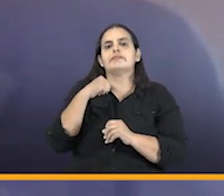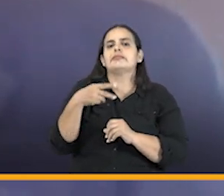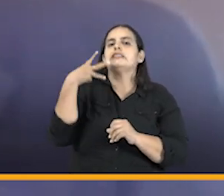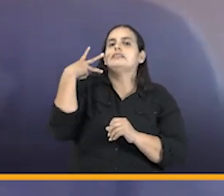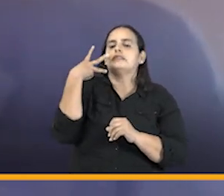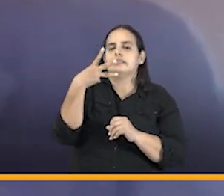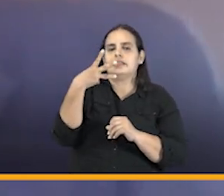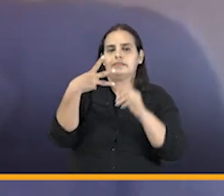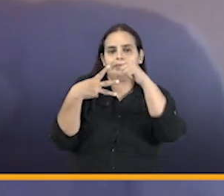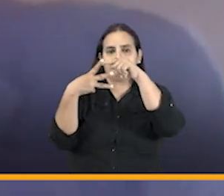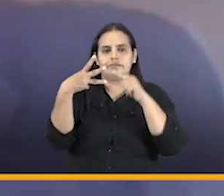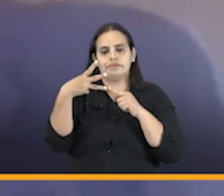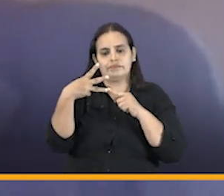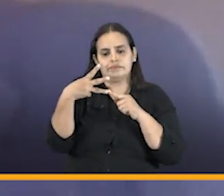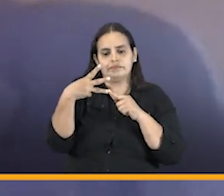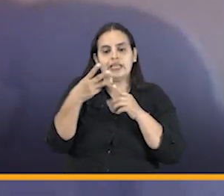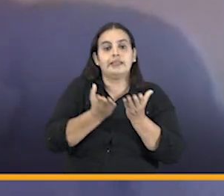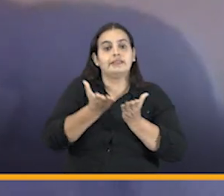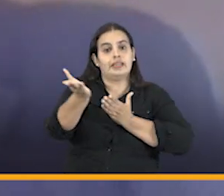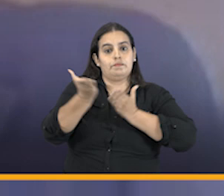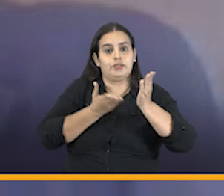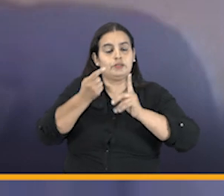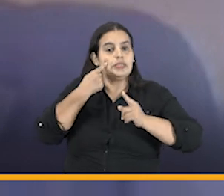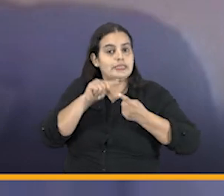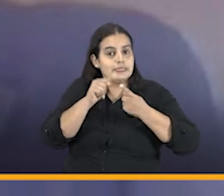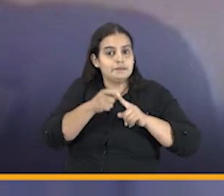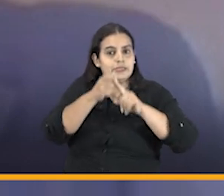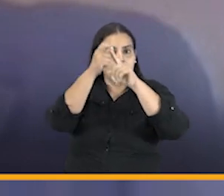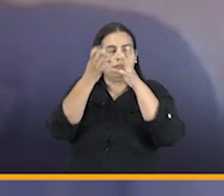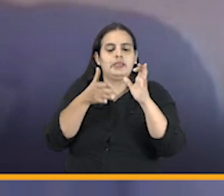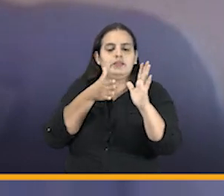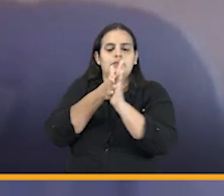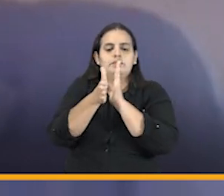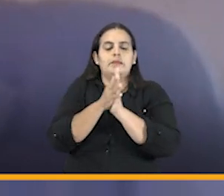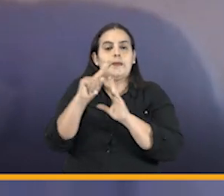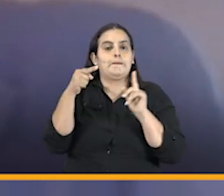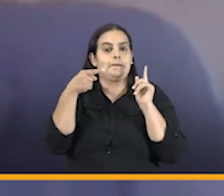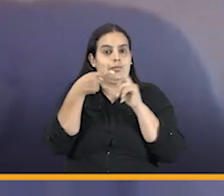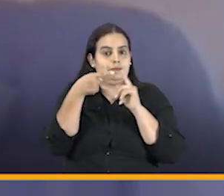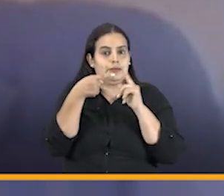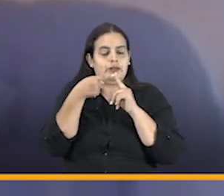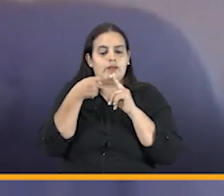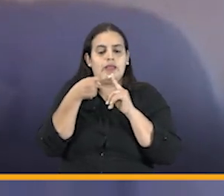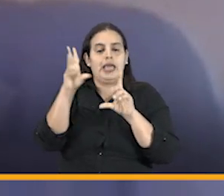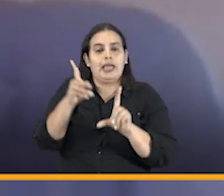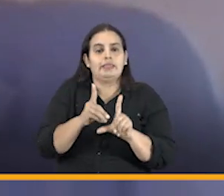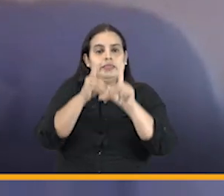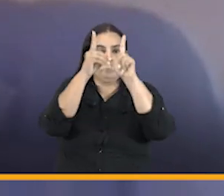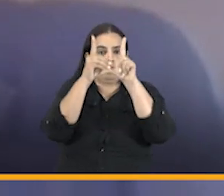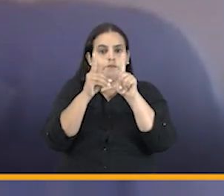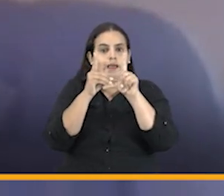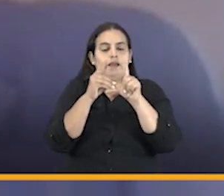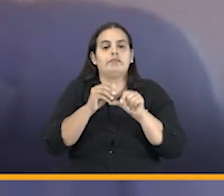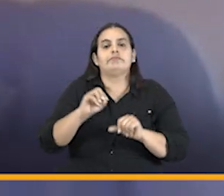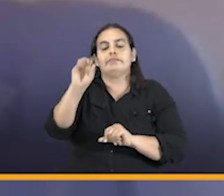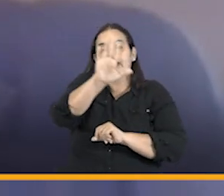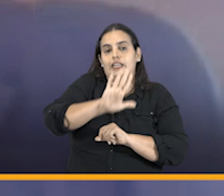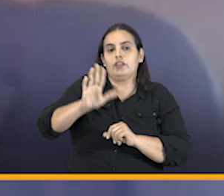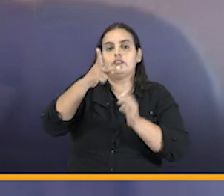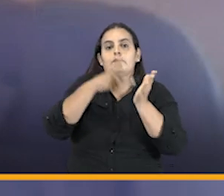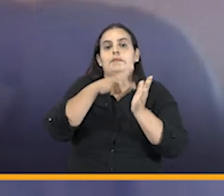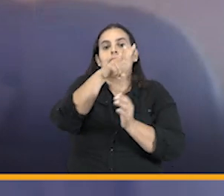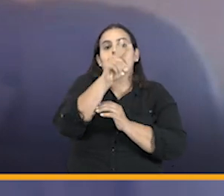componentes tres servicios específicos que quiero resaltar primero diplomado territorial en